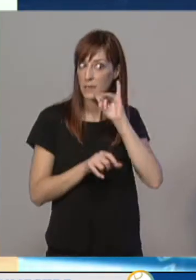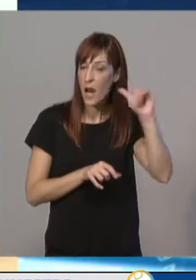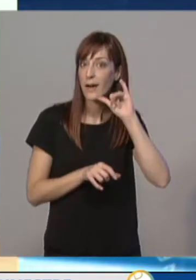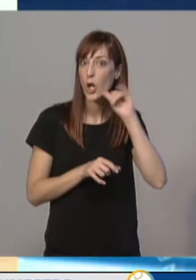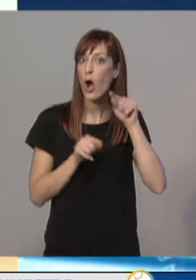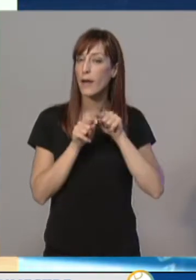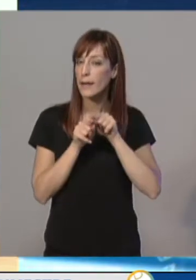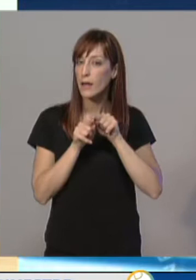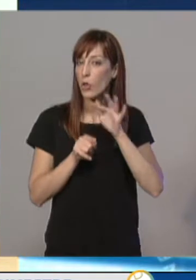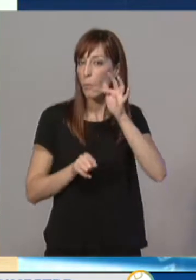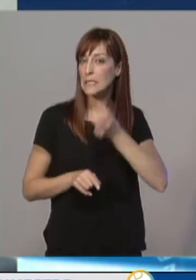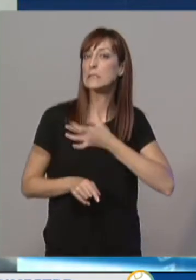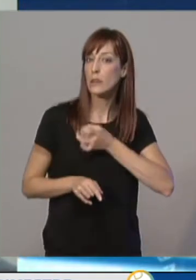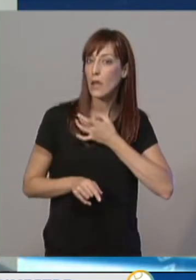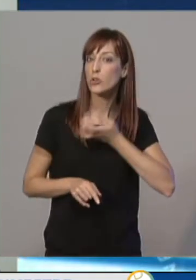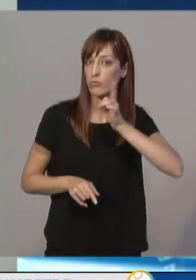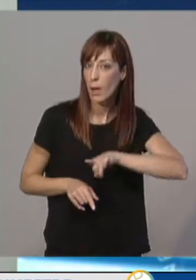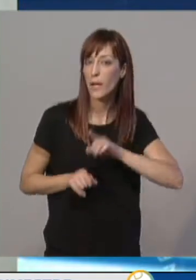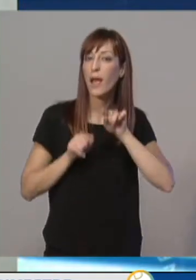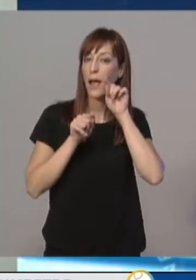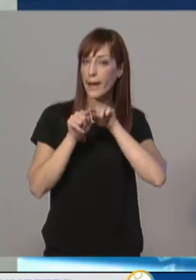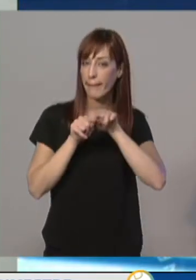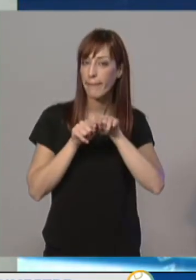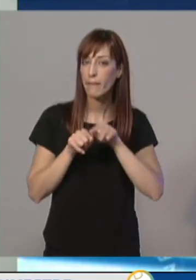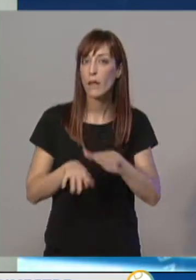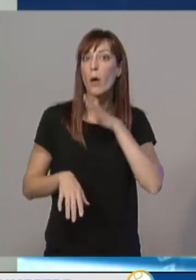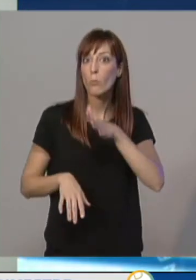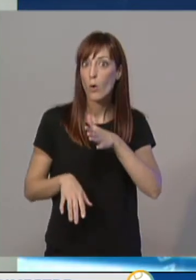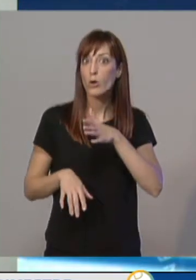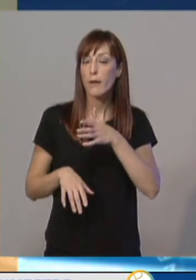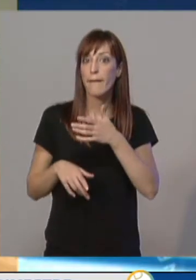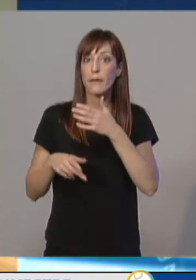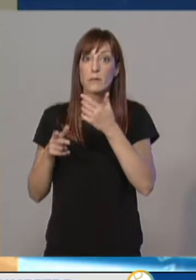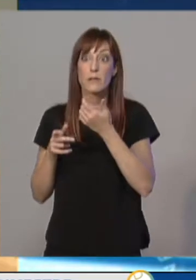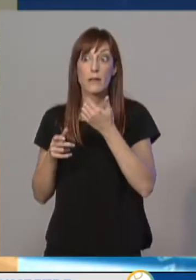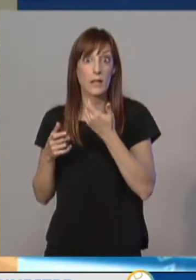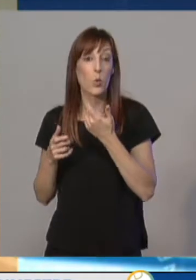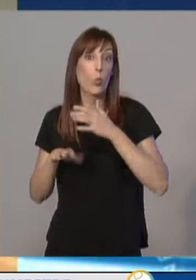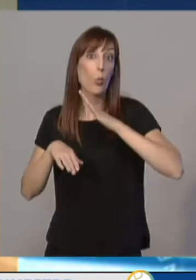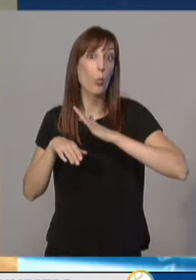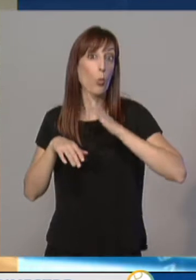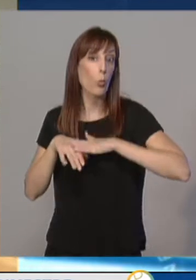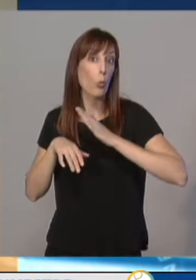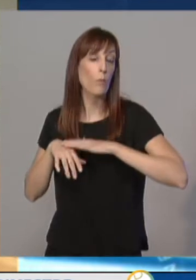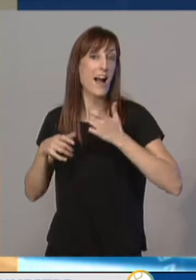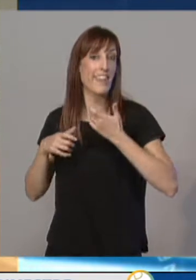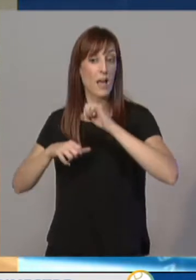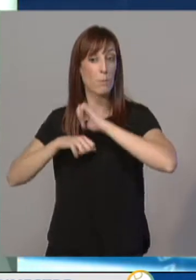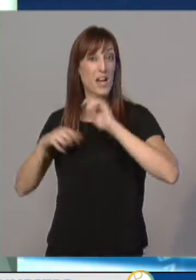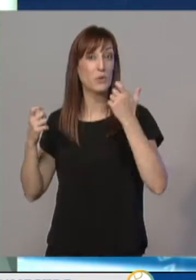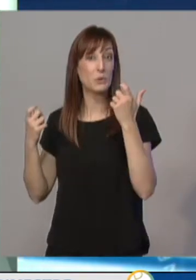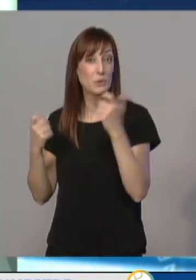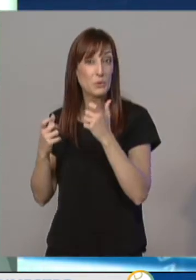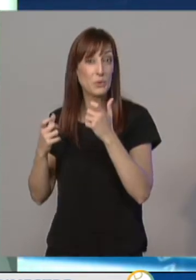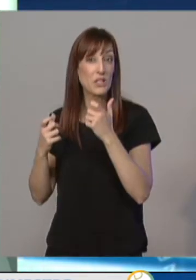y los sindicatos. Para uso, la estacionalidad sigue siendo la principal protagonista del descenso del paro en La Rioja. La UGT